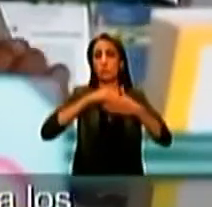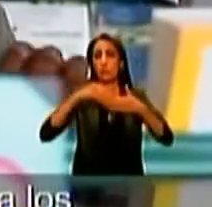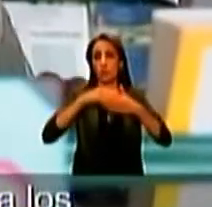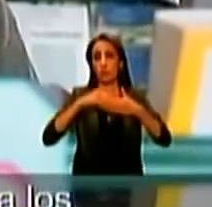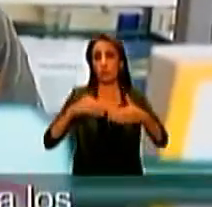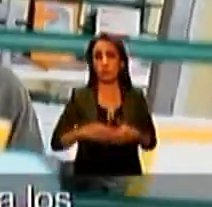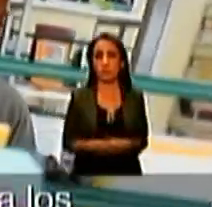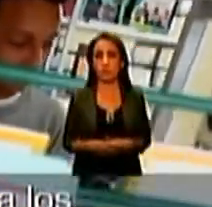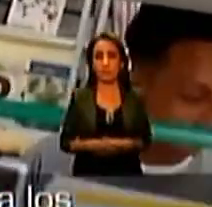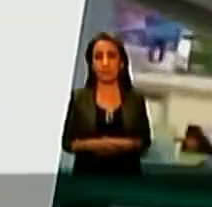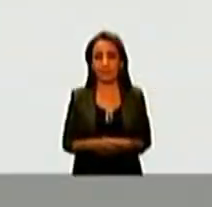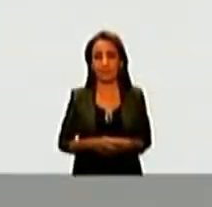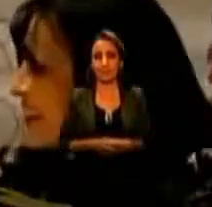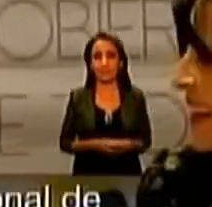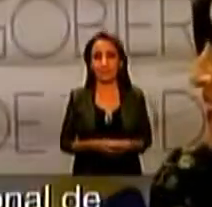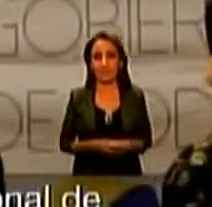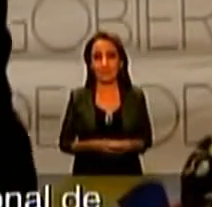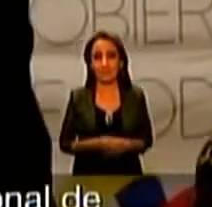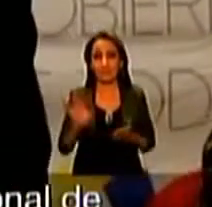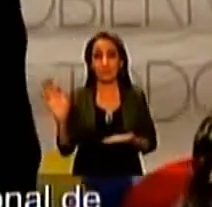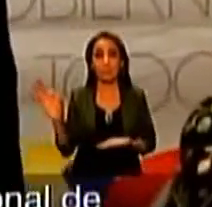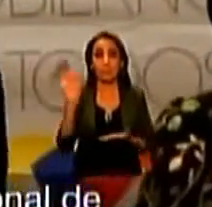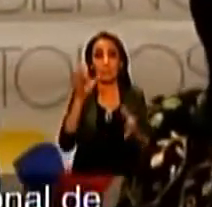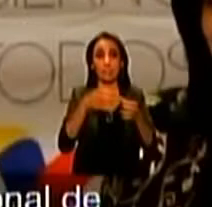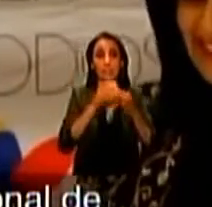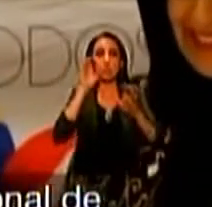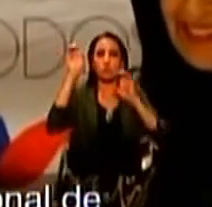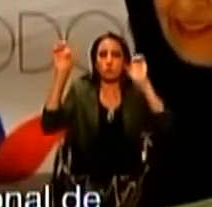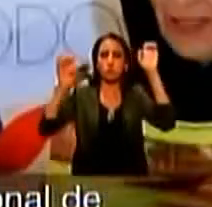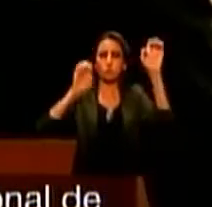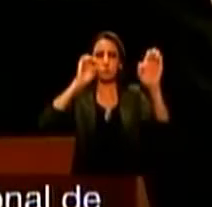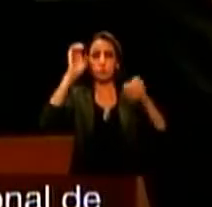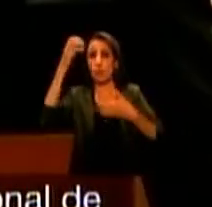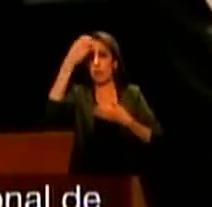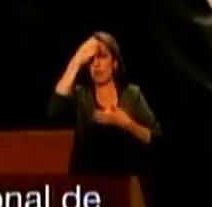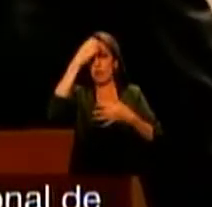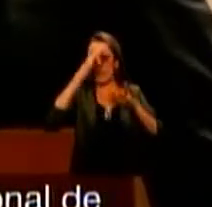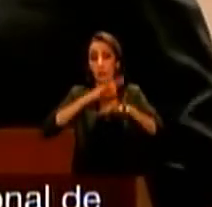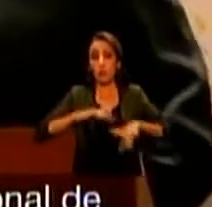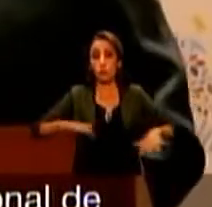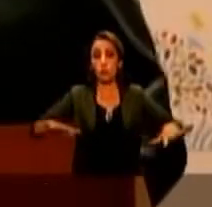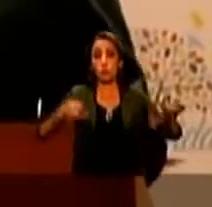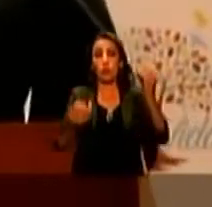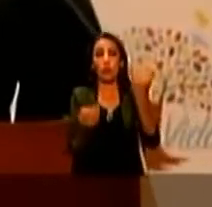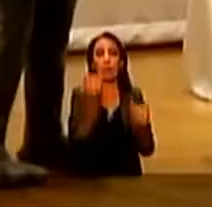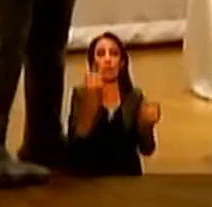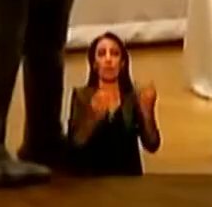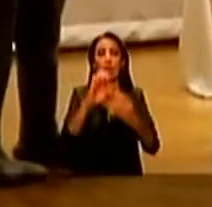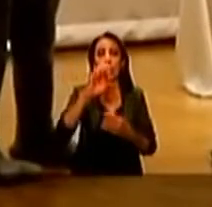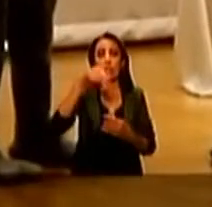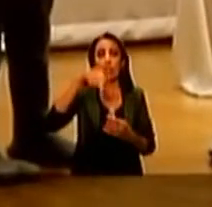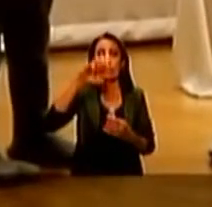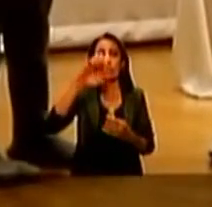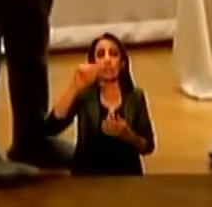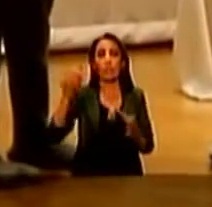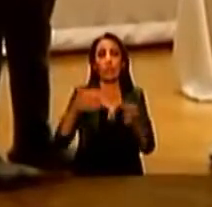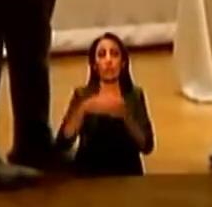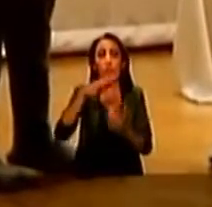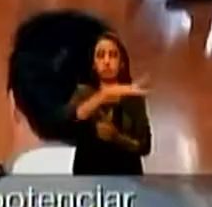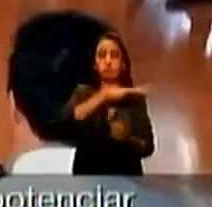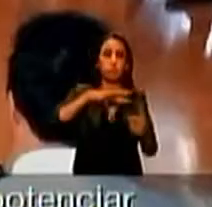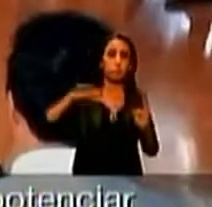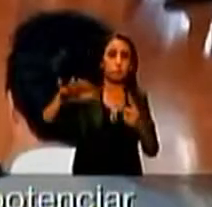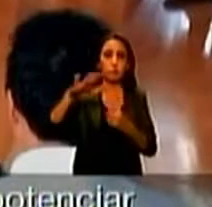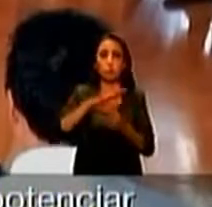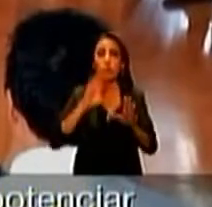4 millones de dólares. Se presentó la Estrategia Nacional de Educación Ambiental, Enea, desarrollada por el Ministerio del